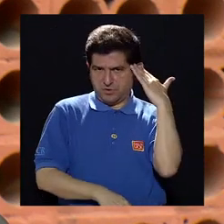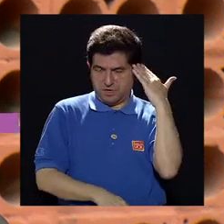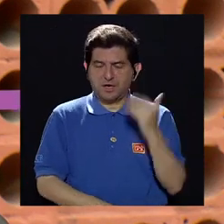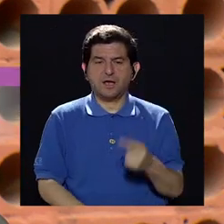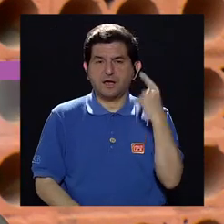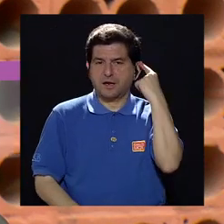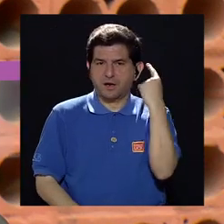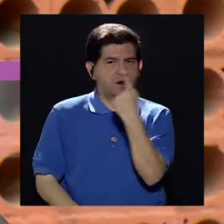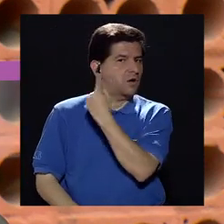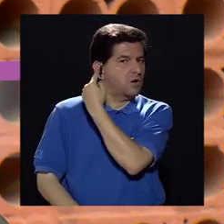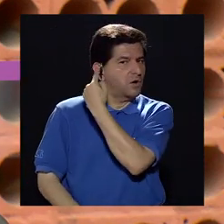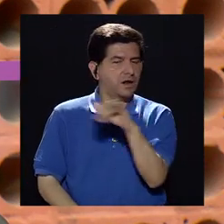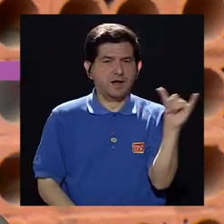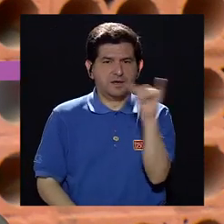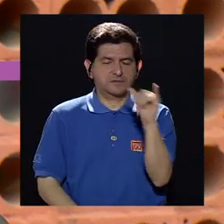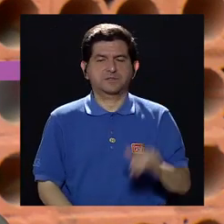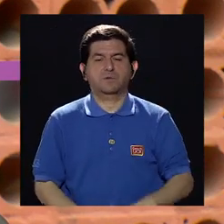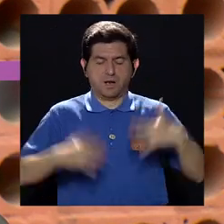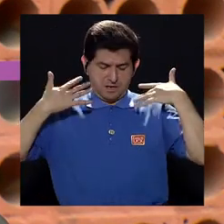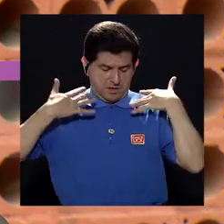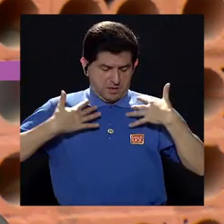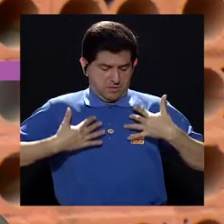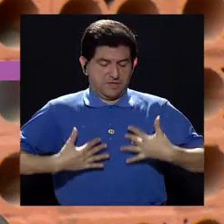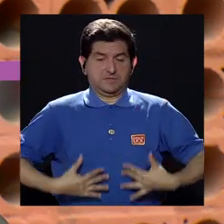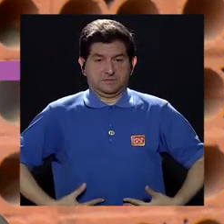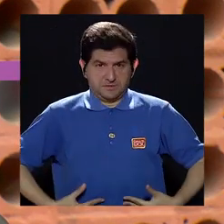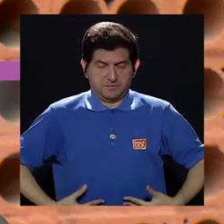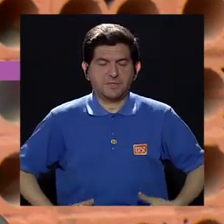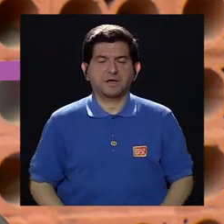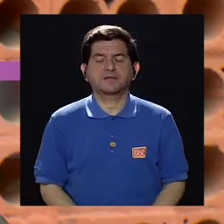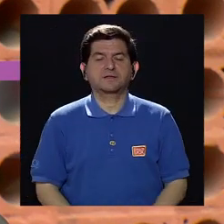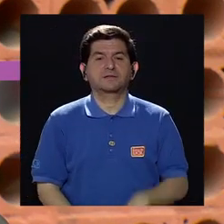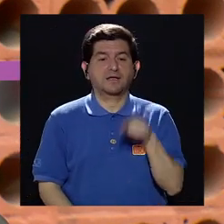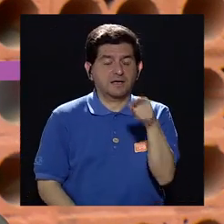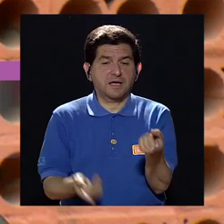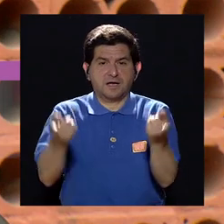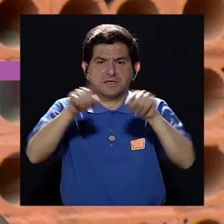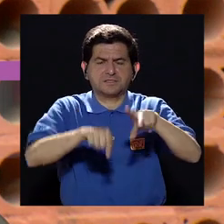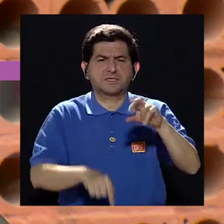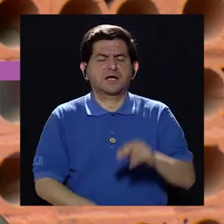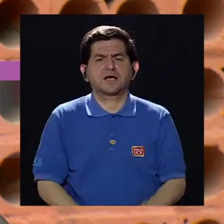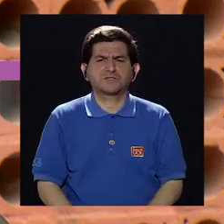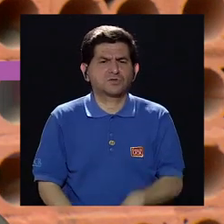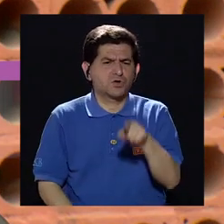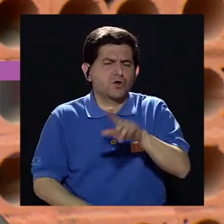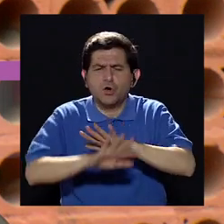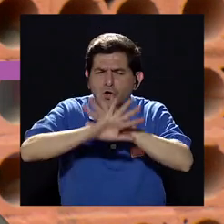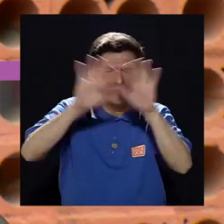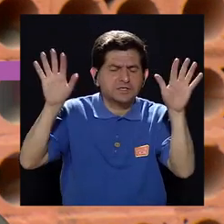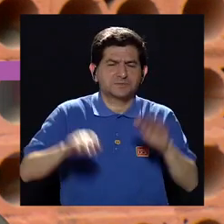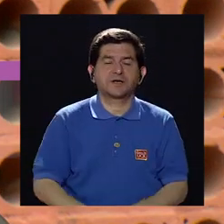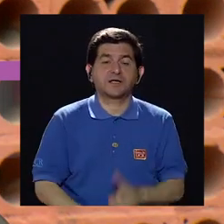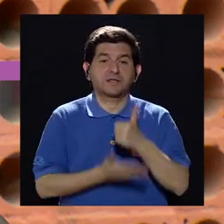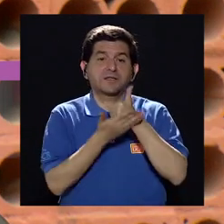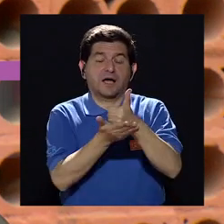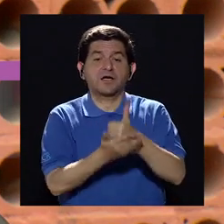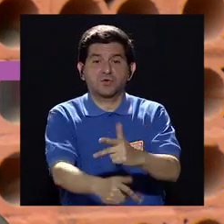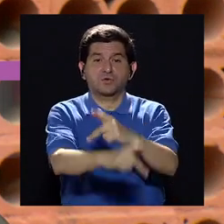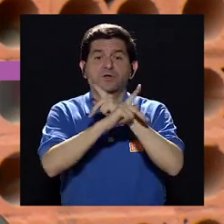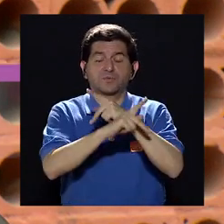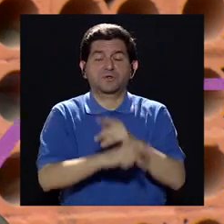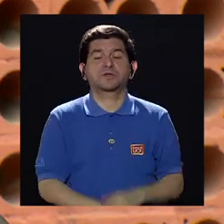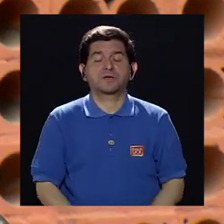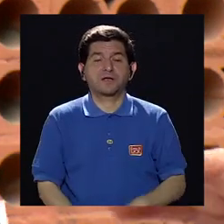orejas y tal, ¿verdad? Y vestir con ropas que no sean muy traslúcidas para que nos ayuden a